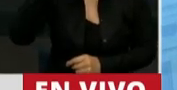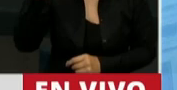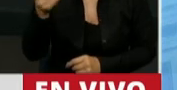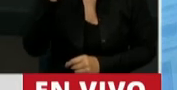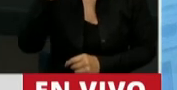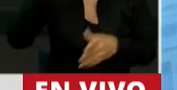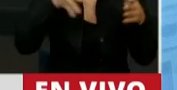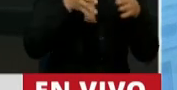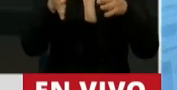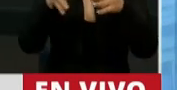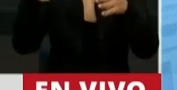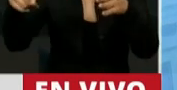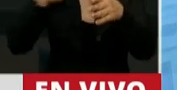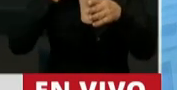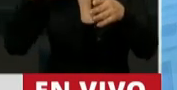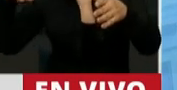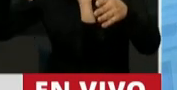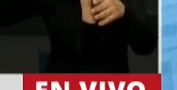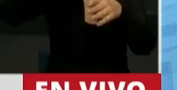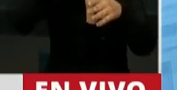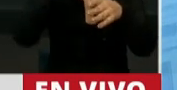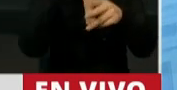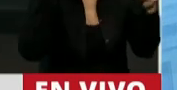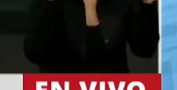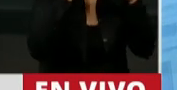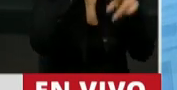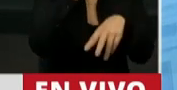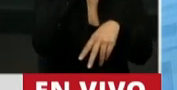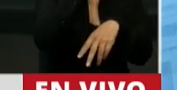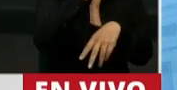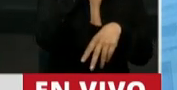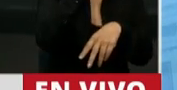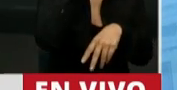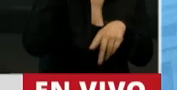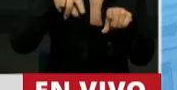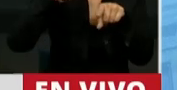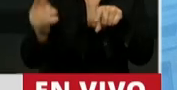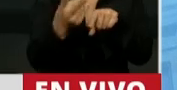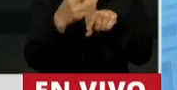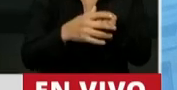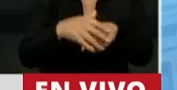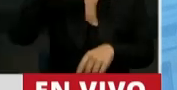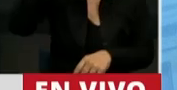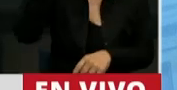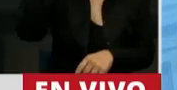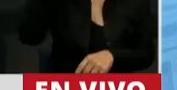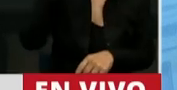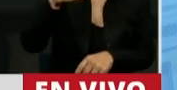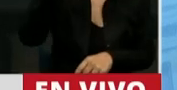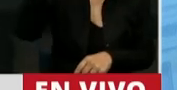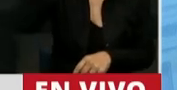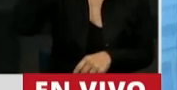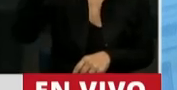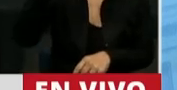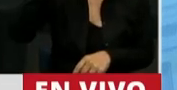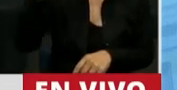cruzar para ir a ver a su niño de 3 años. Mariano Coronel, de 22 años, muerto en una